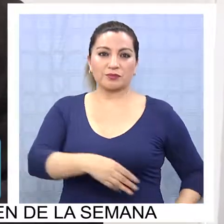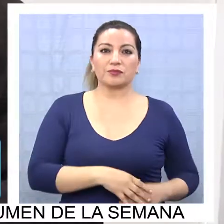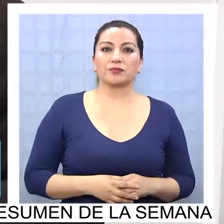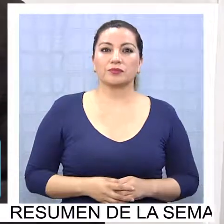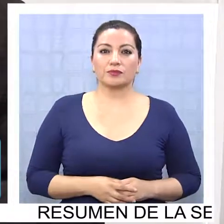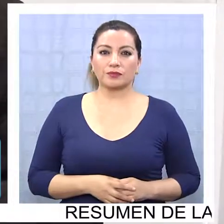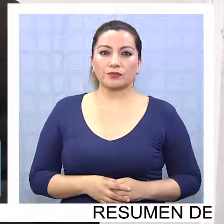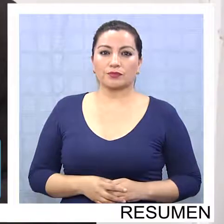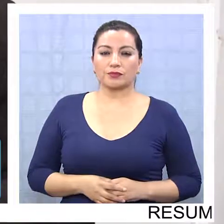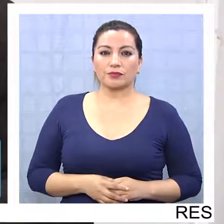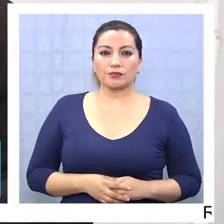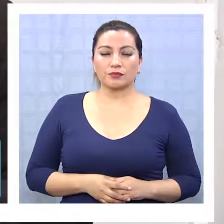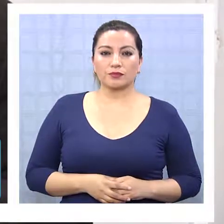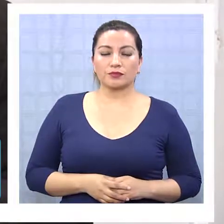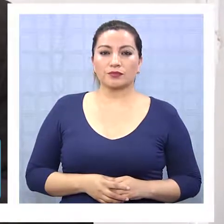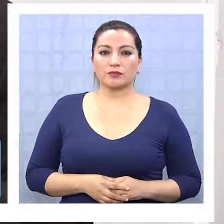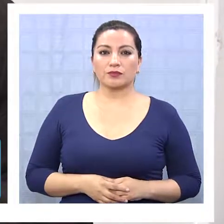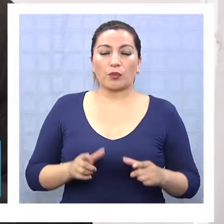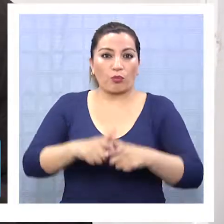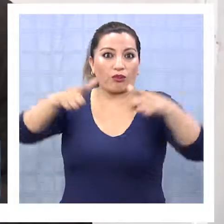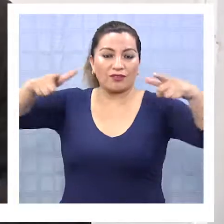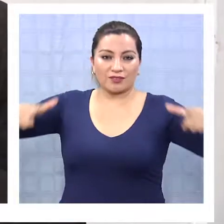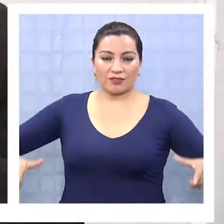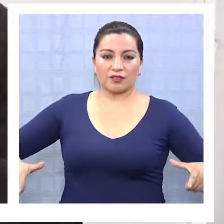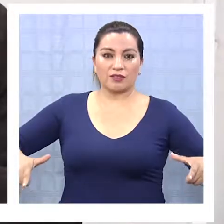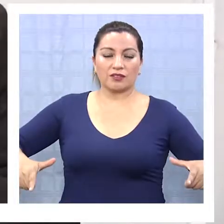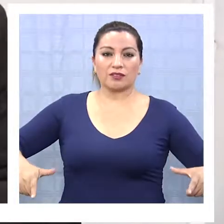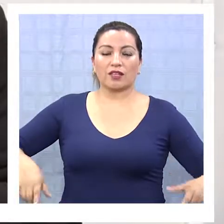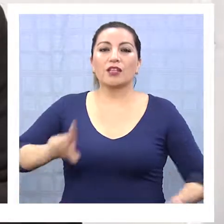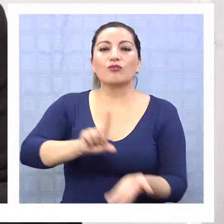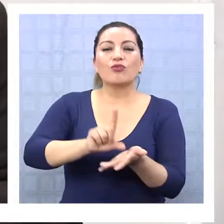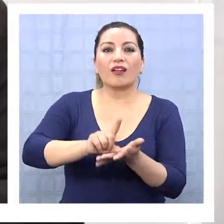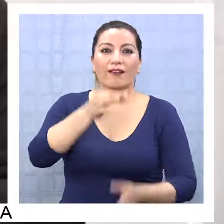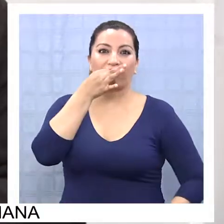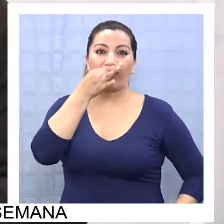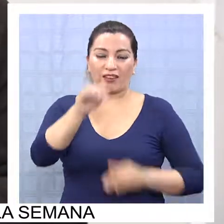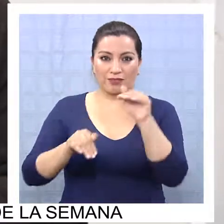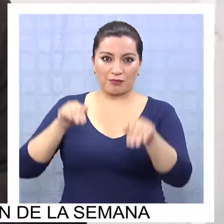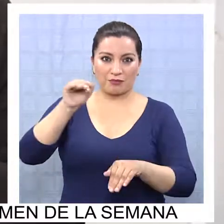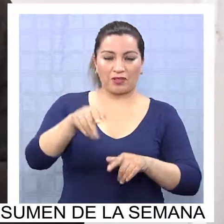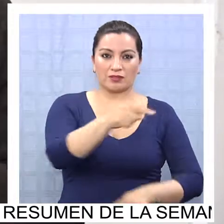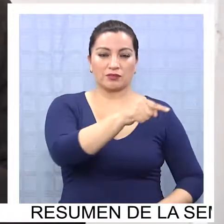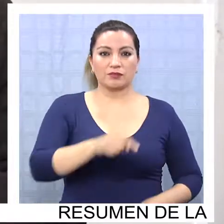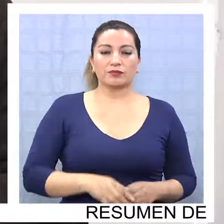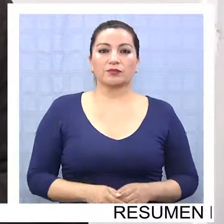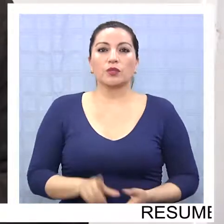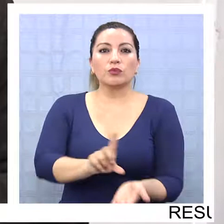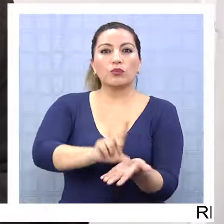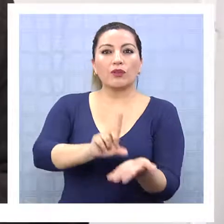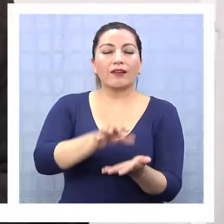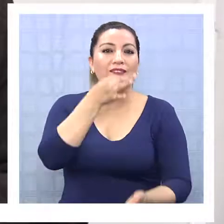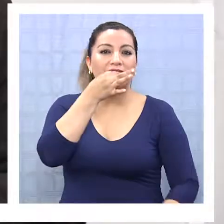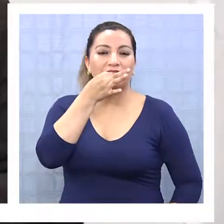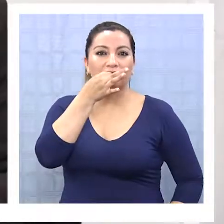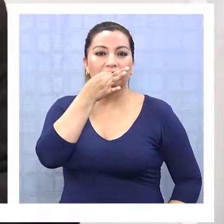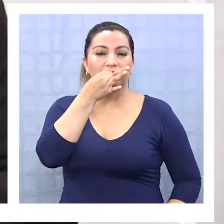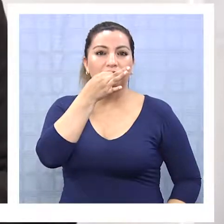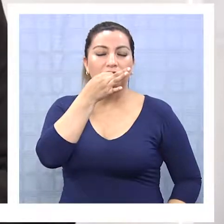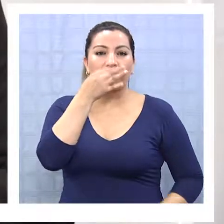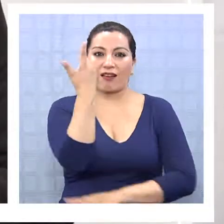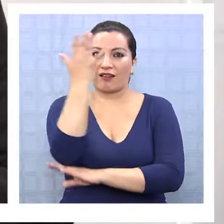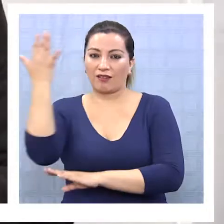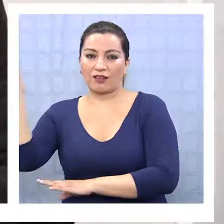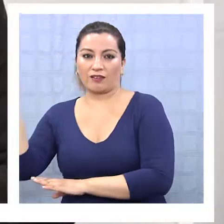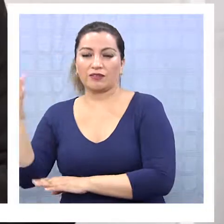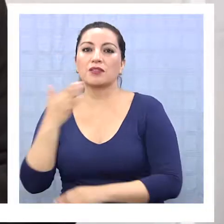de grandes dimensiones, que esto eran los verdes, un área verde y